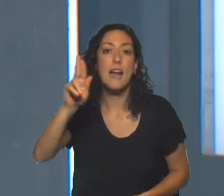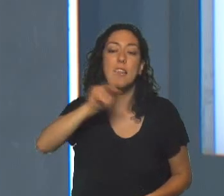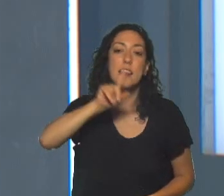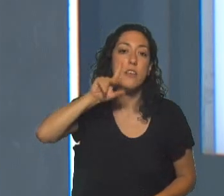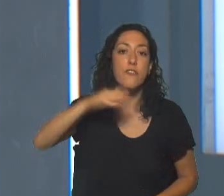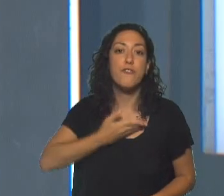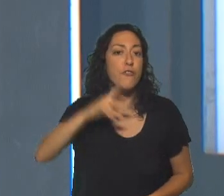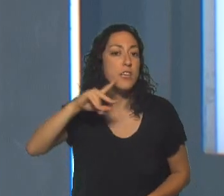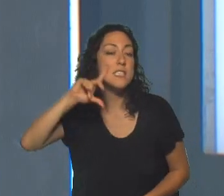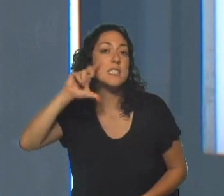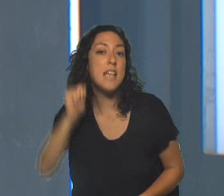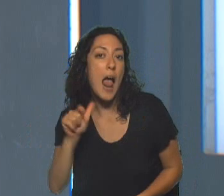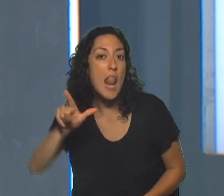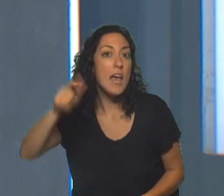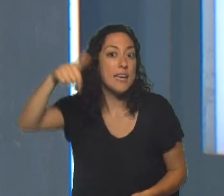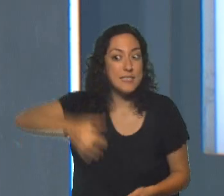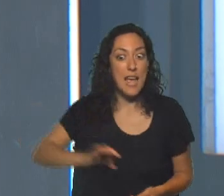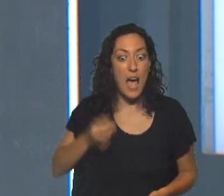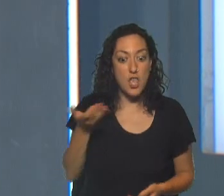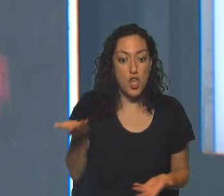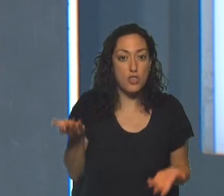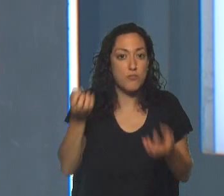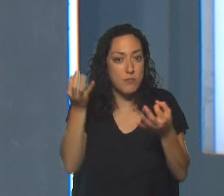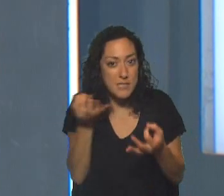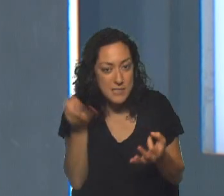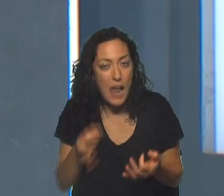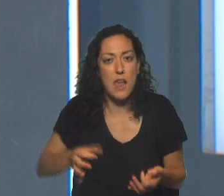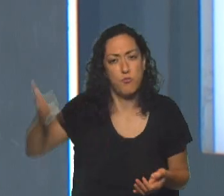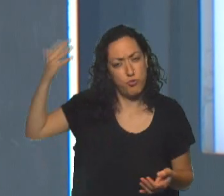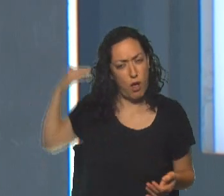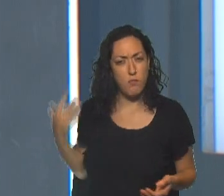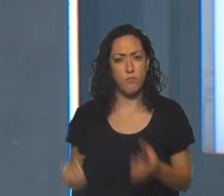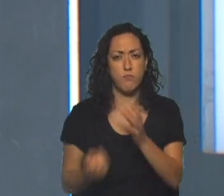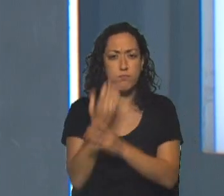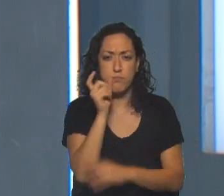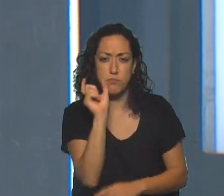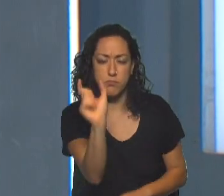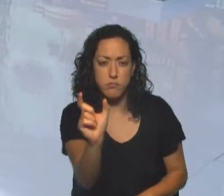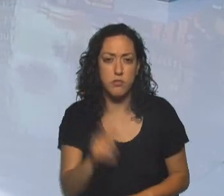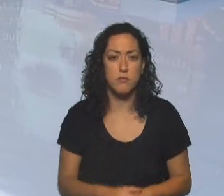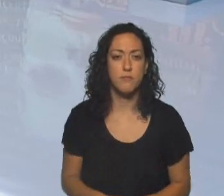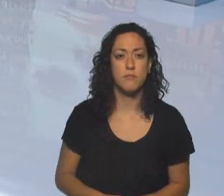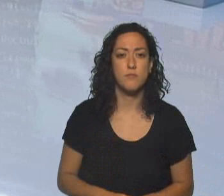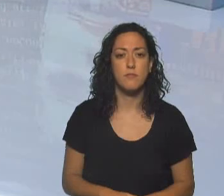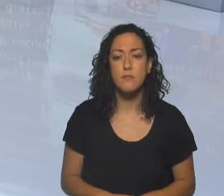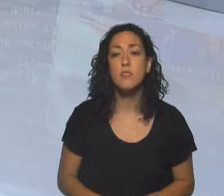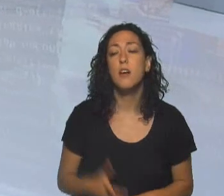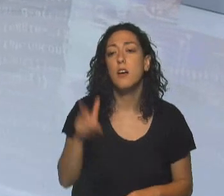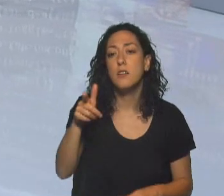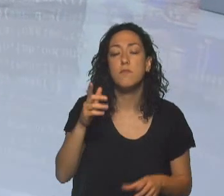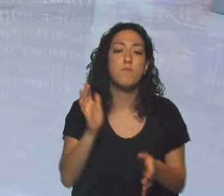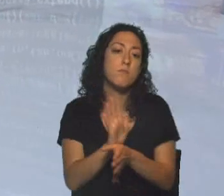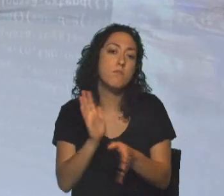años, pero que este año particularmente está muy presente entre nosotros. Hemos hablado de ALI, que es este sistema que nos permite